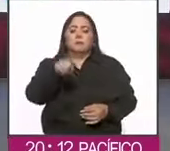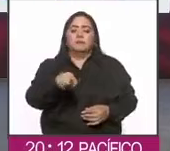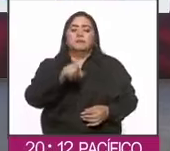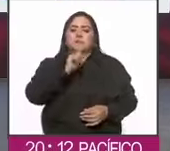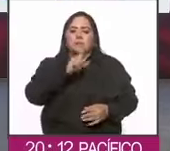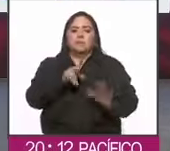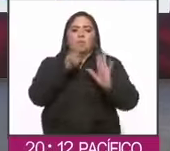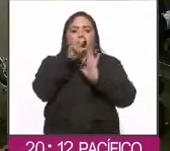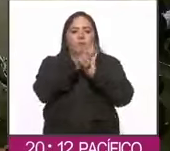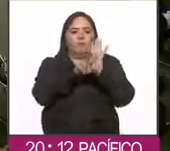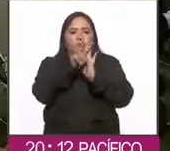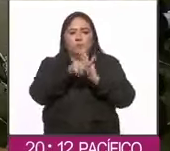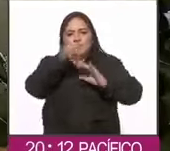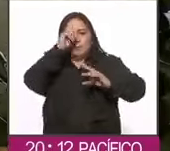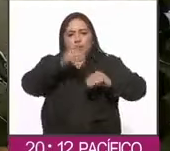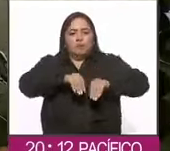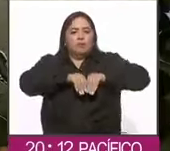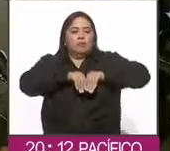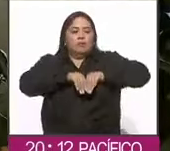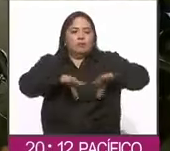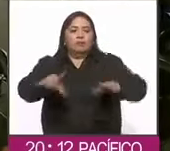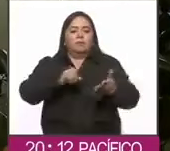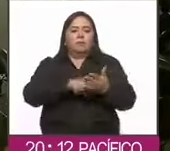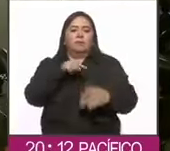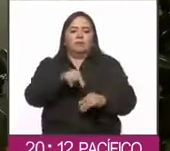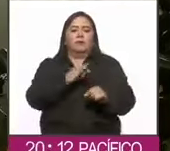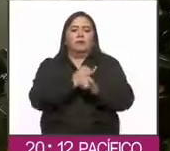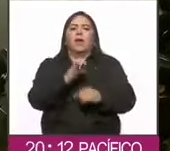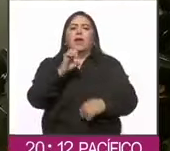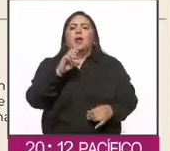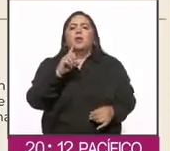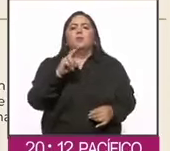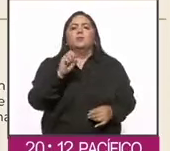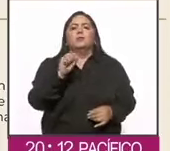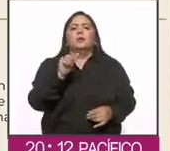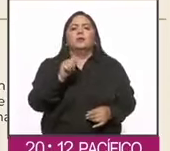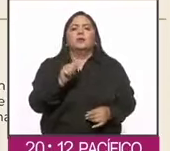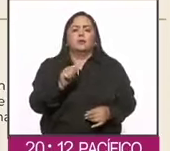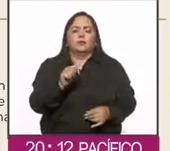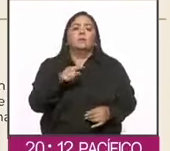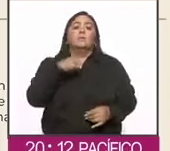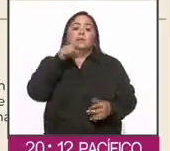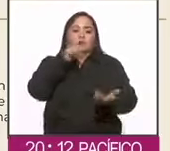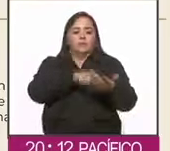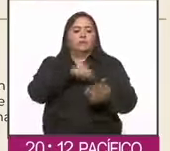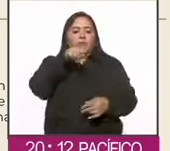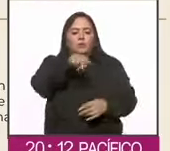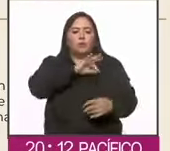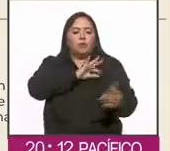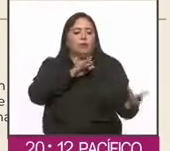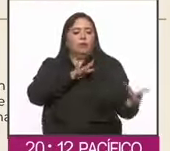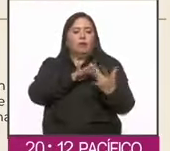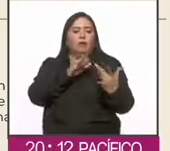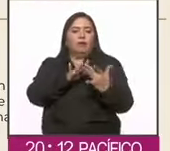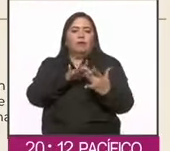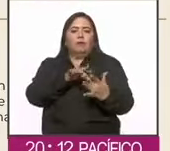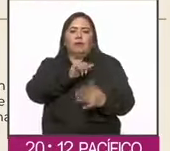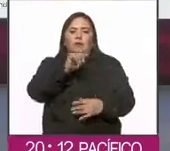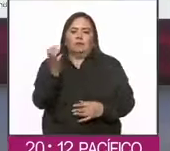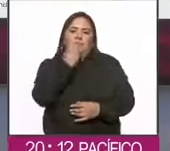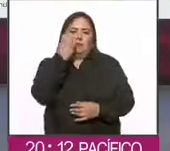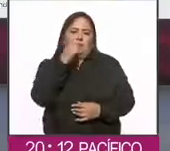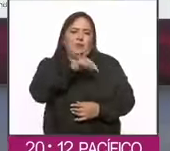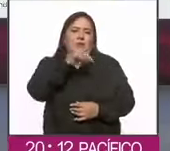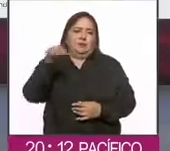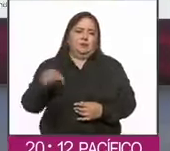con videos a difundirse mediante la red EDUSAT, a la cual se están reconectando los teleplanteles.